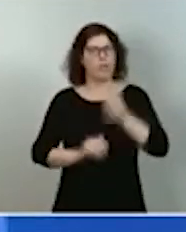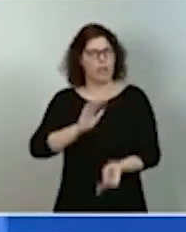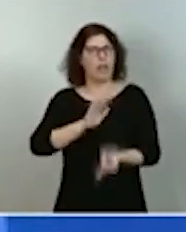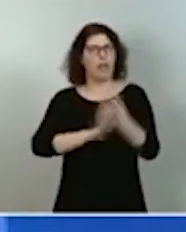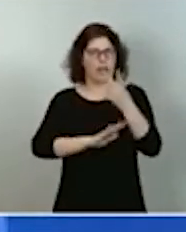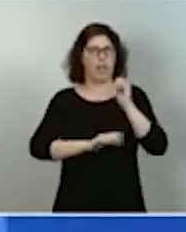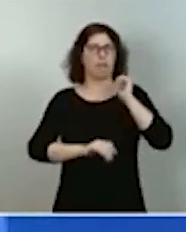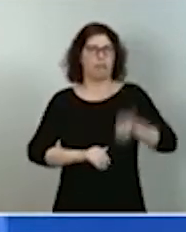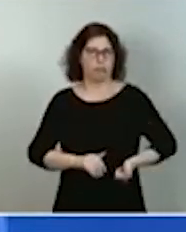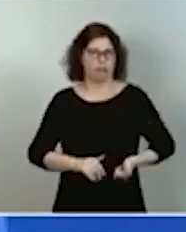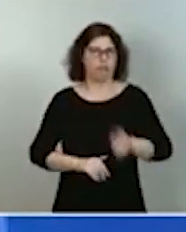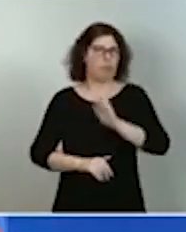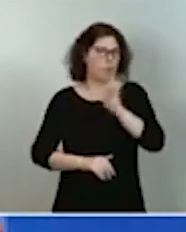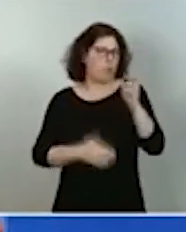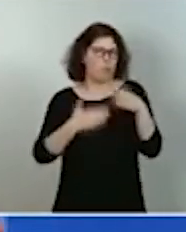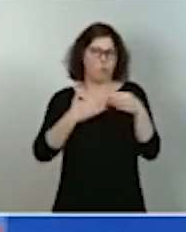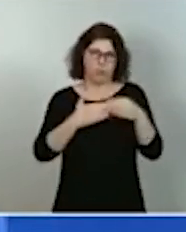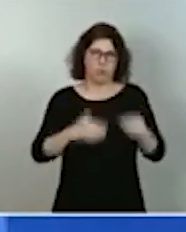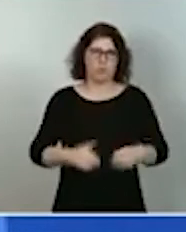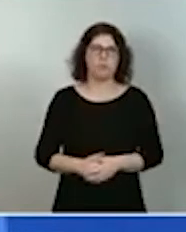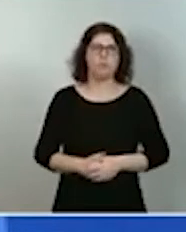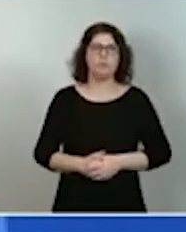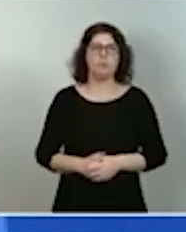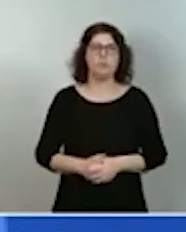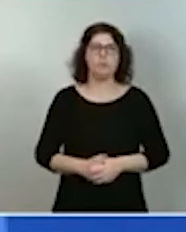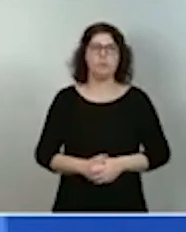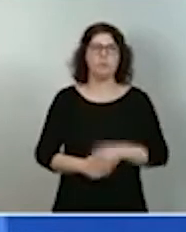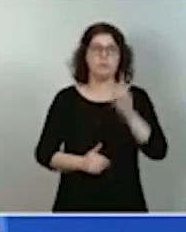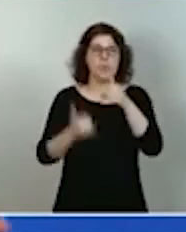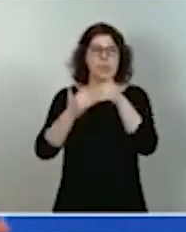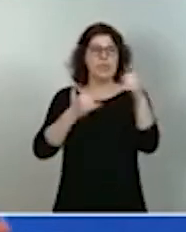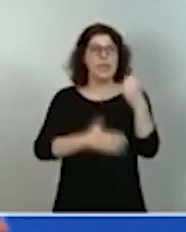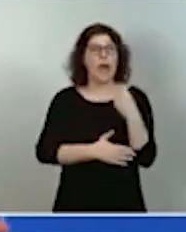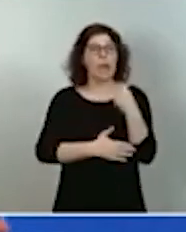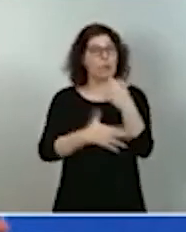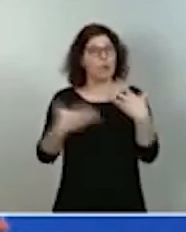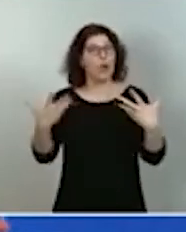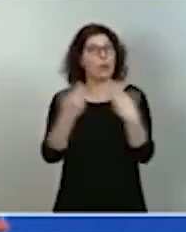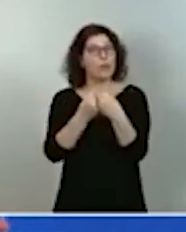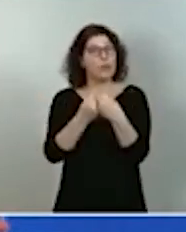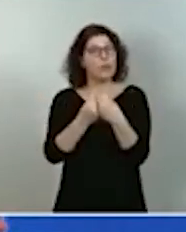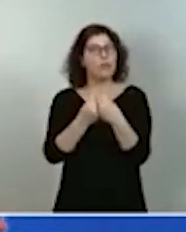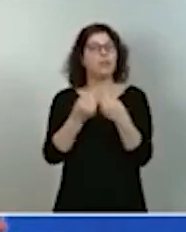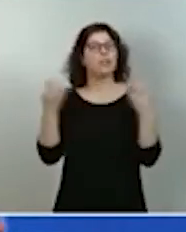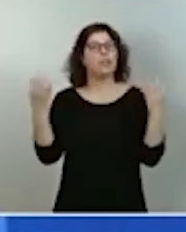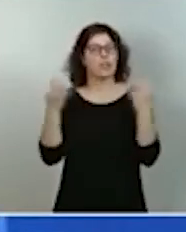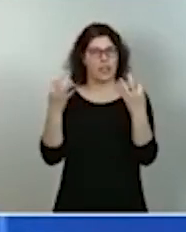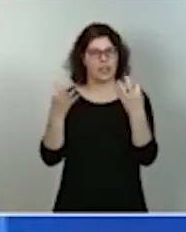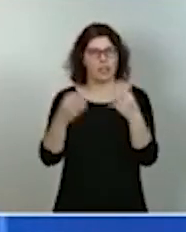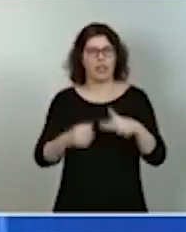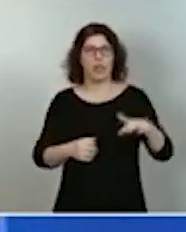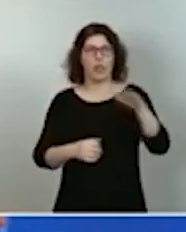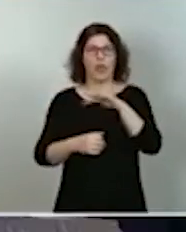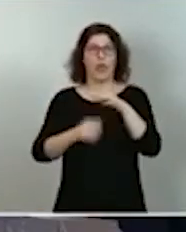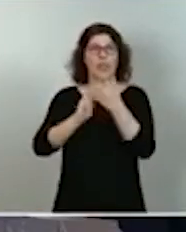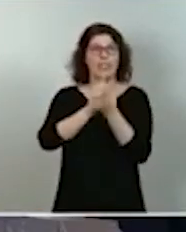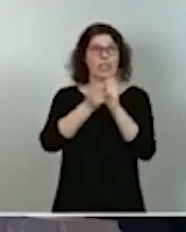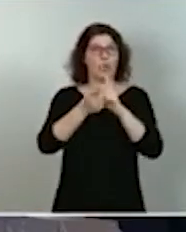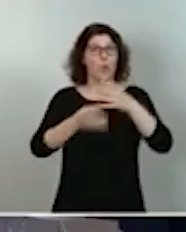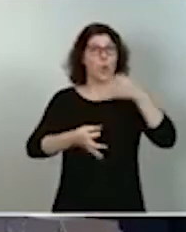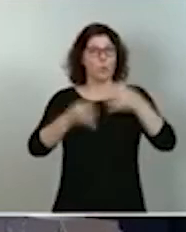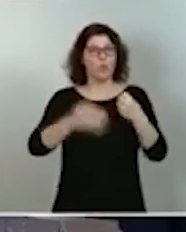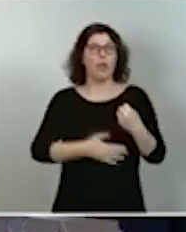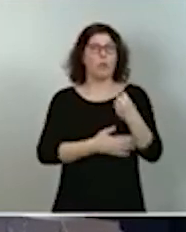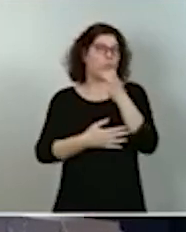y otros usos. Una línea de apoyo y acompañamiento para la reactivación en zonas de transición justa, por solidaridad,